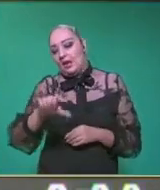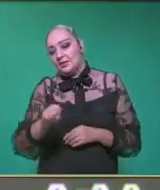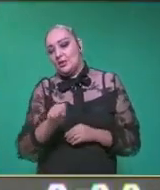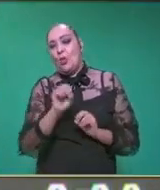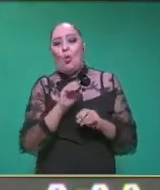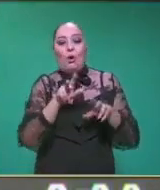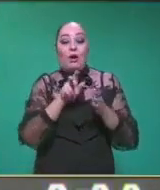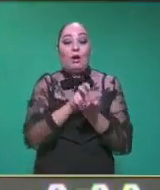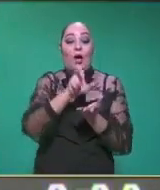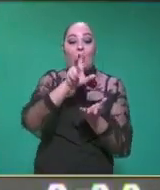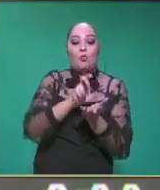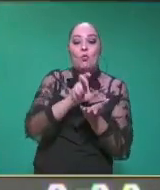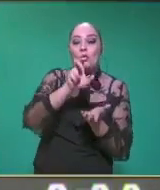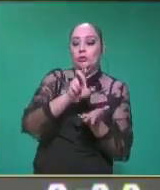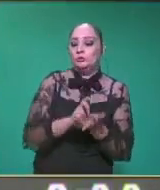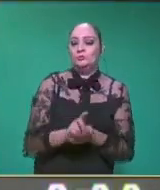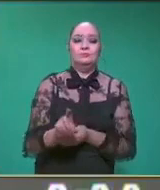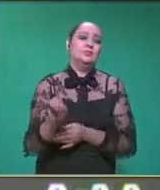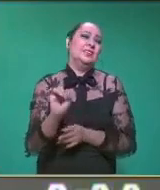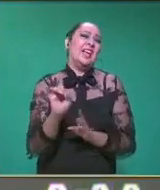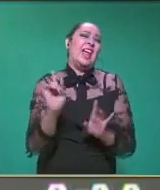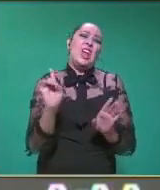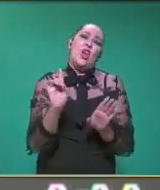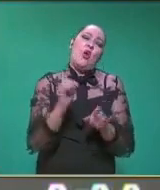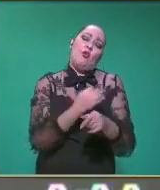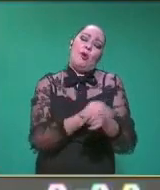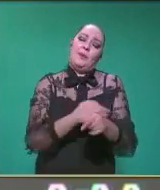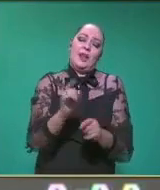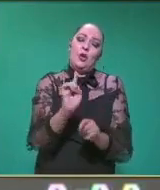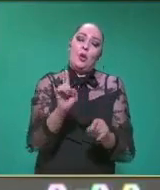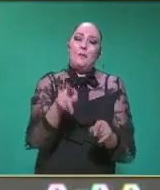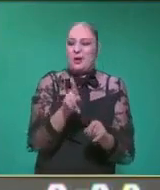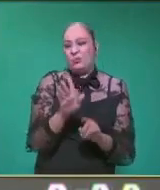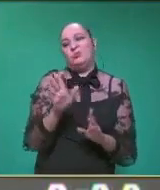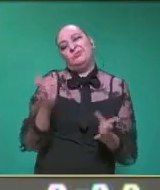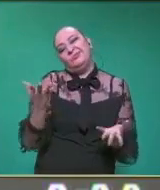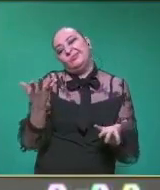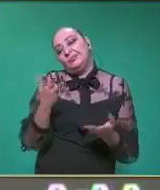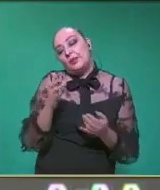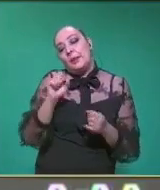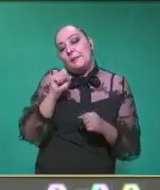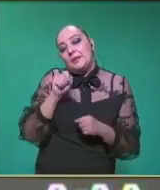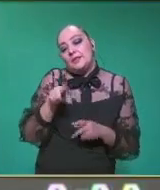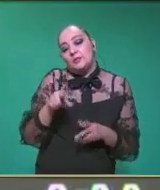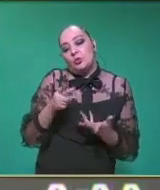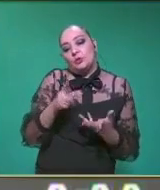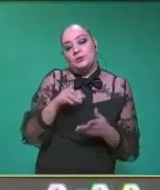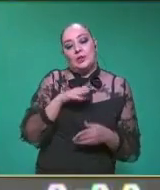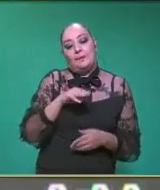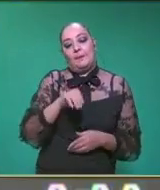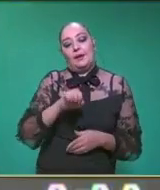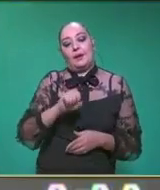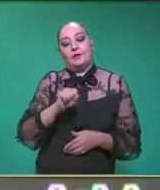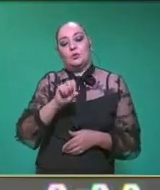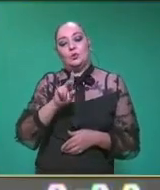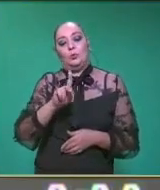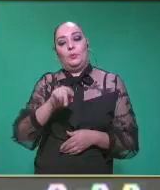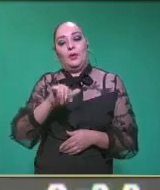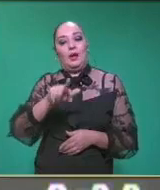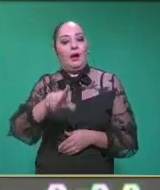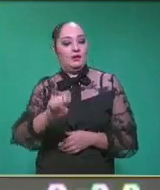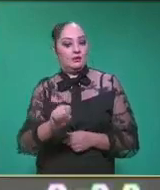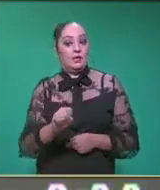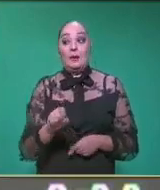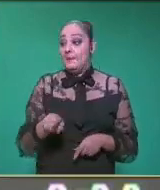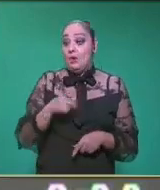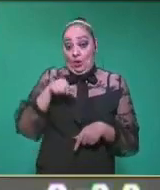vienen de una misma... Tienen alguna relación, y es el único marsupial que se encuentra en América, ¿verdad? Sí, es